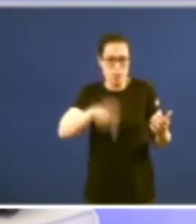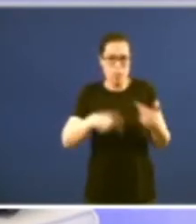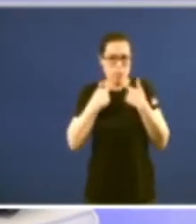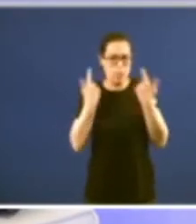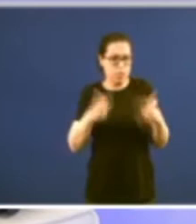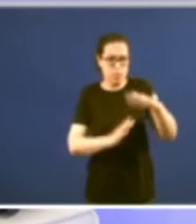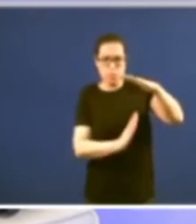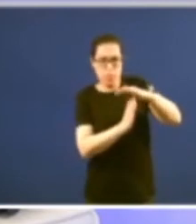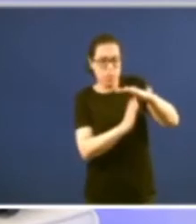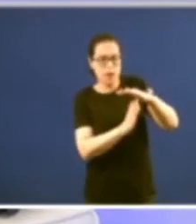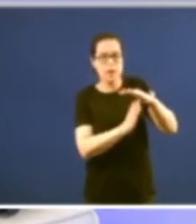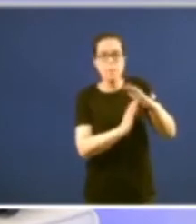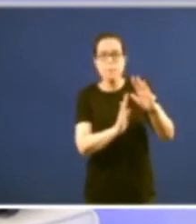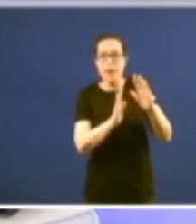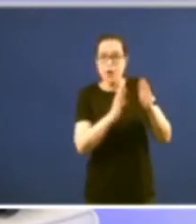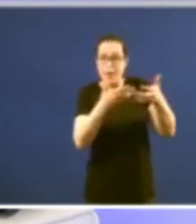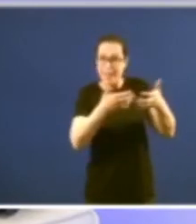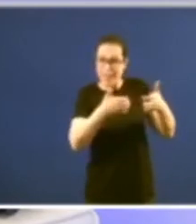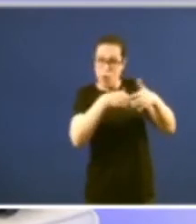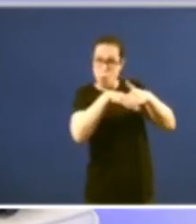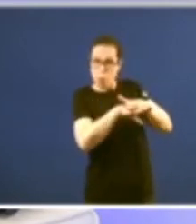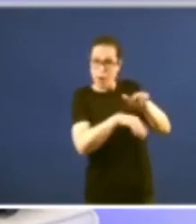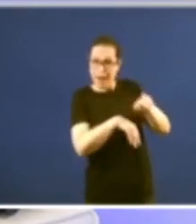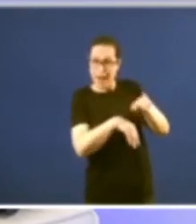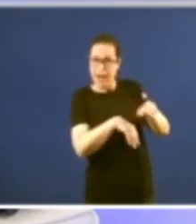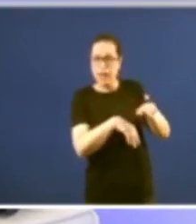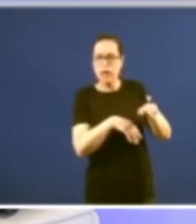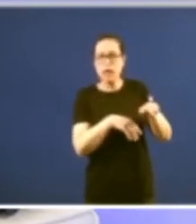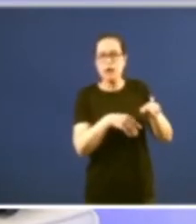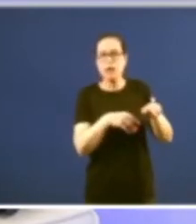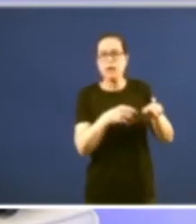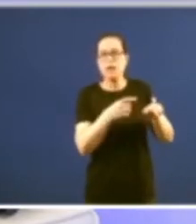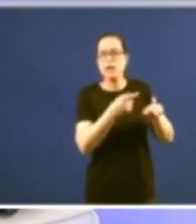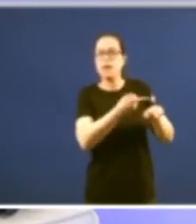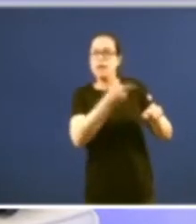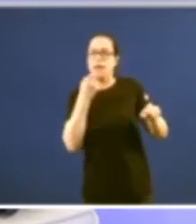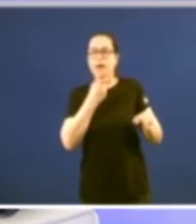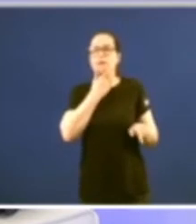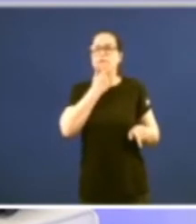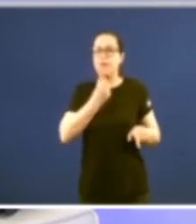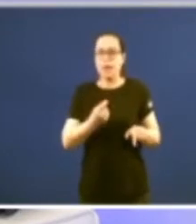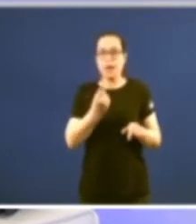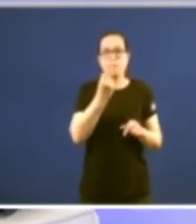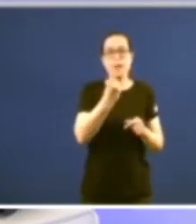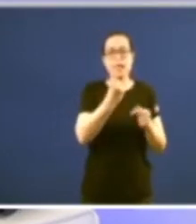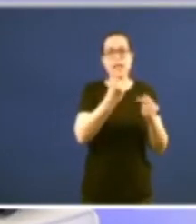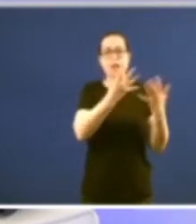sin embargo vai a permitir a Galicia acceder autonomía por unha vía privilexiada no ano 1980